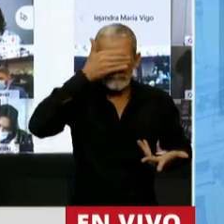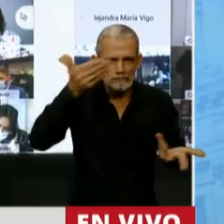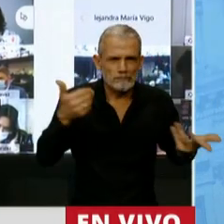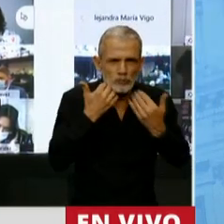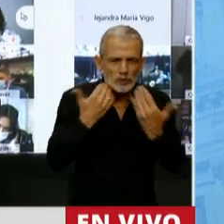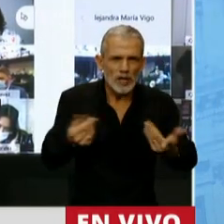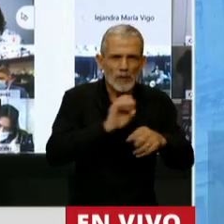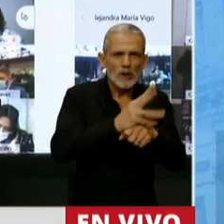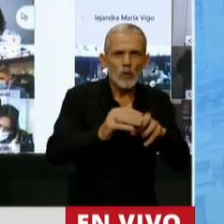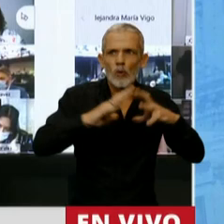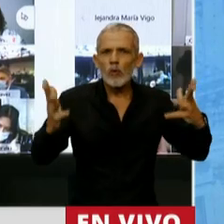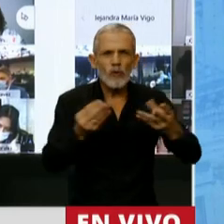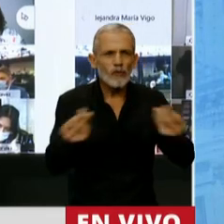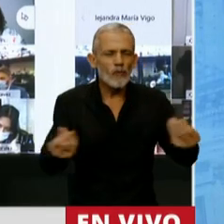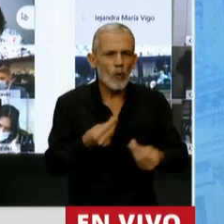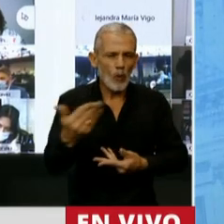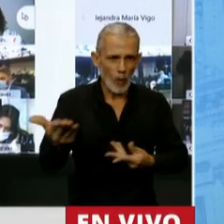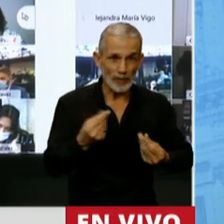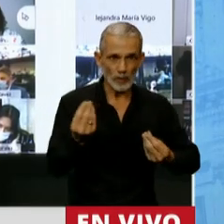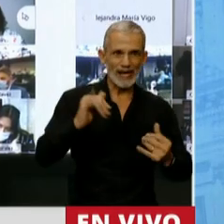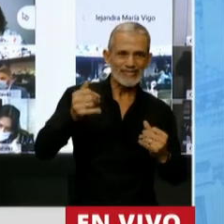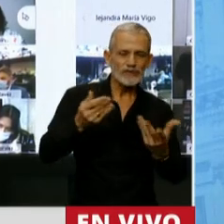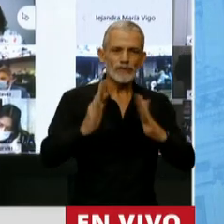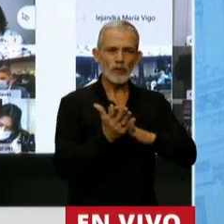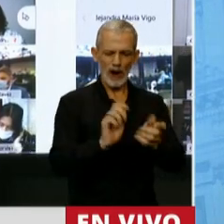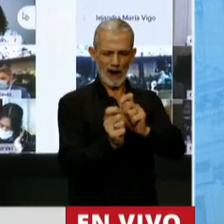existirá una capacidad para reaccionar.